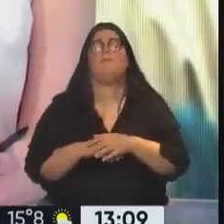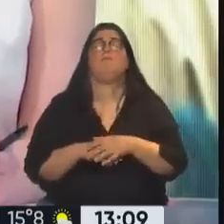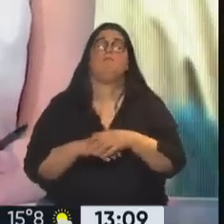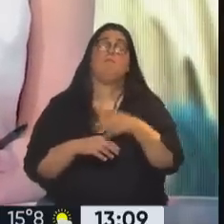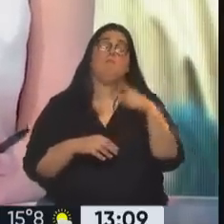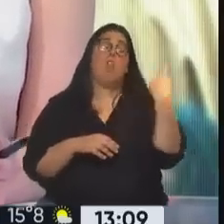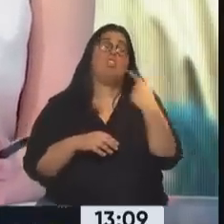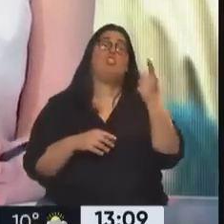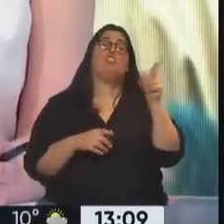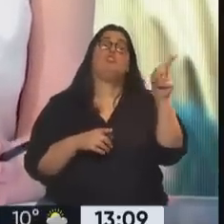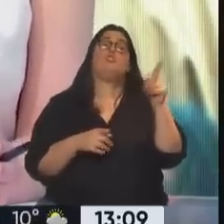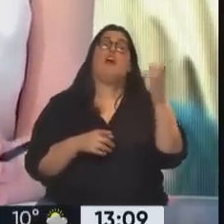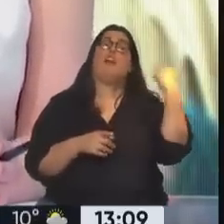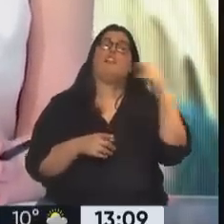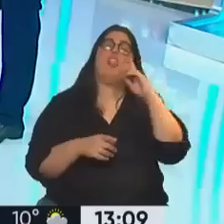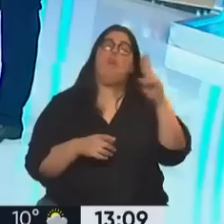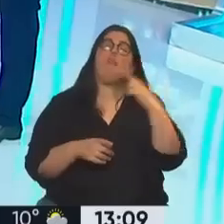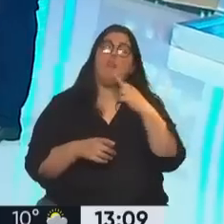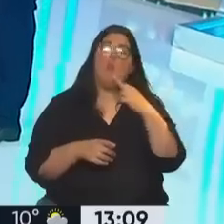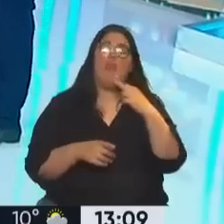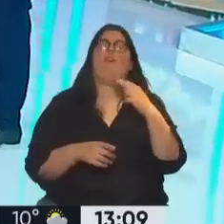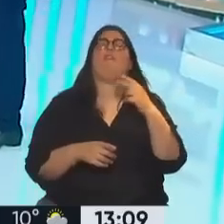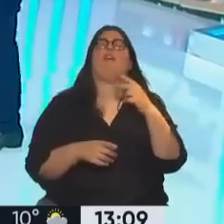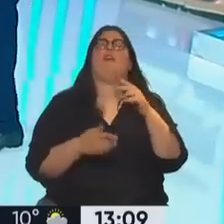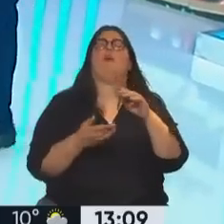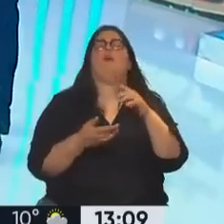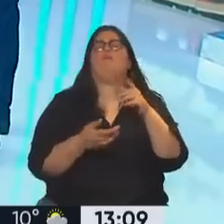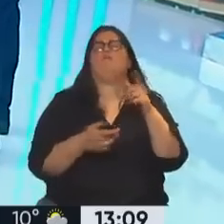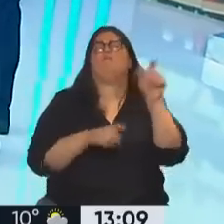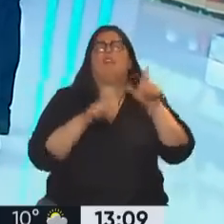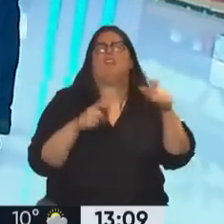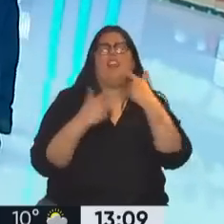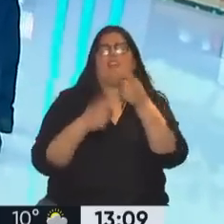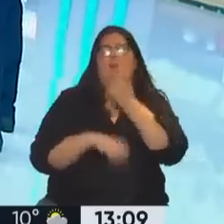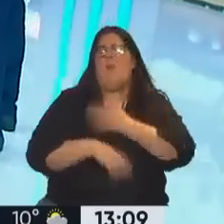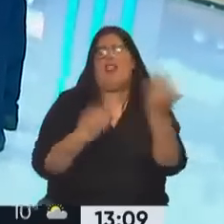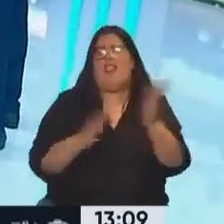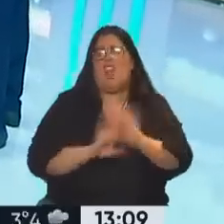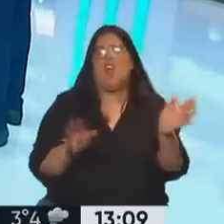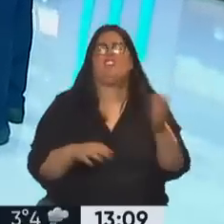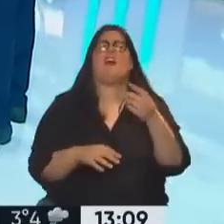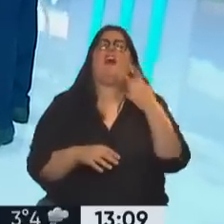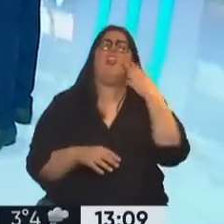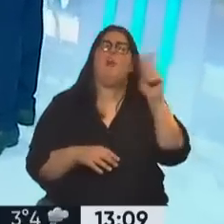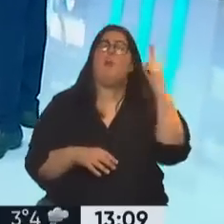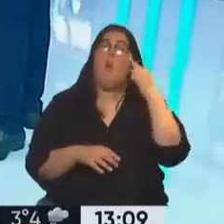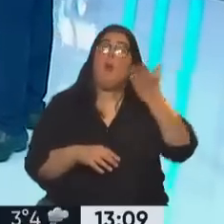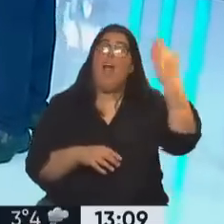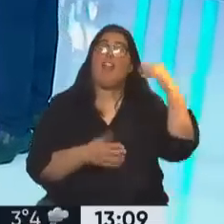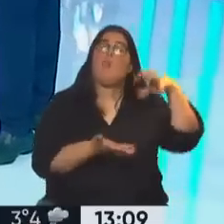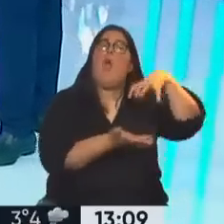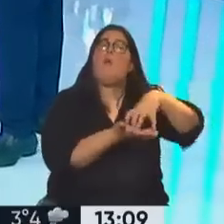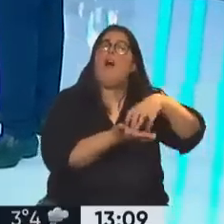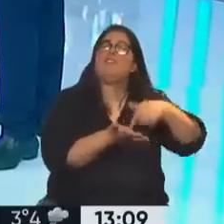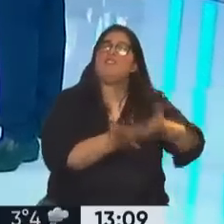de Mantel en el 2009, la base Grinck. Ustedes no saben qué decir, dicen cualquier estupidez. Sacamos una base en el 2009, entonces hay violencia en el